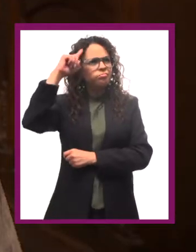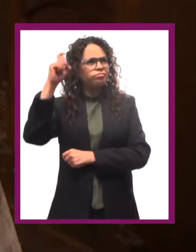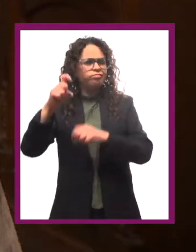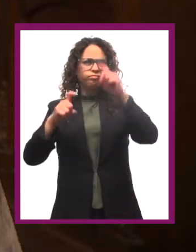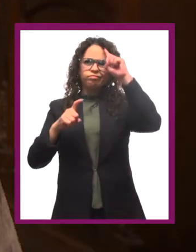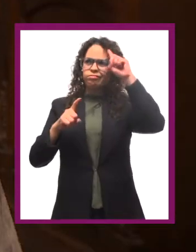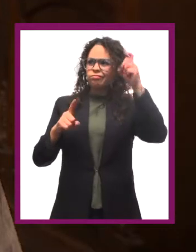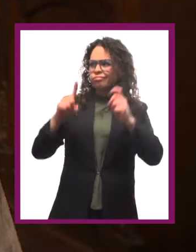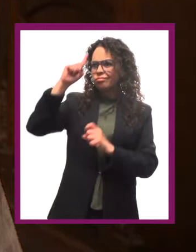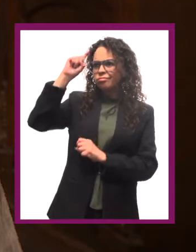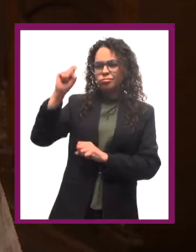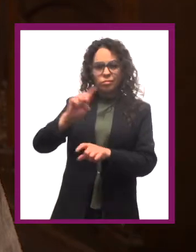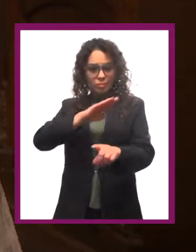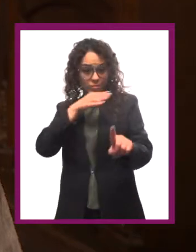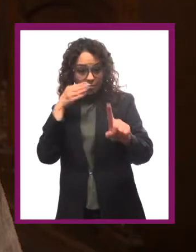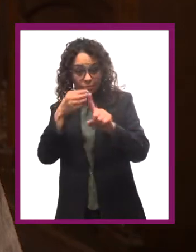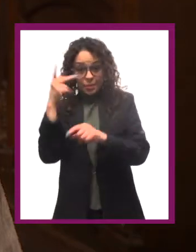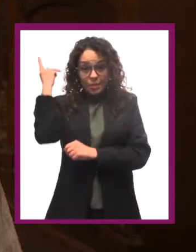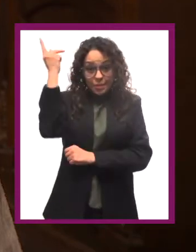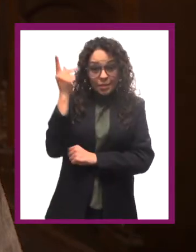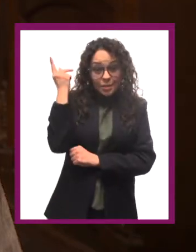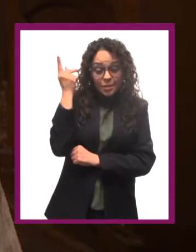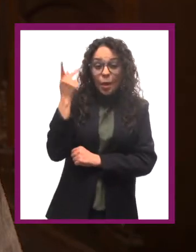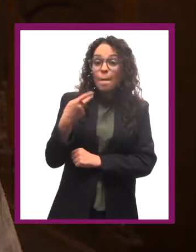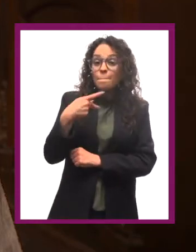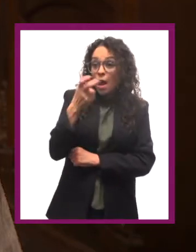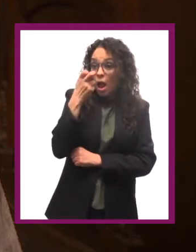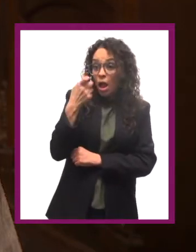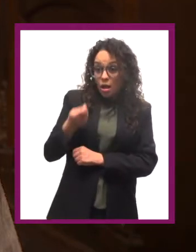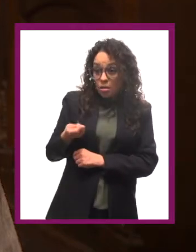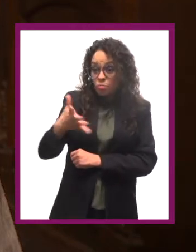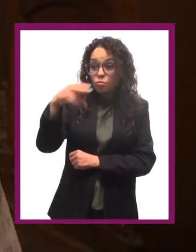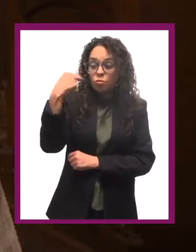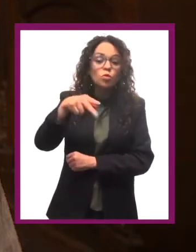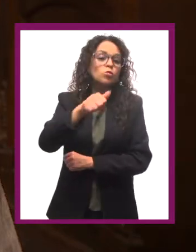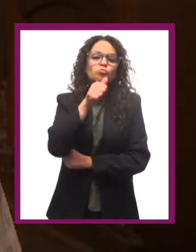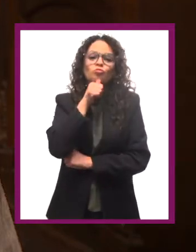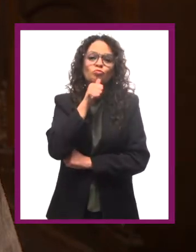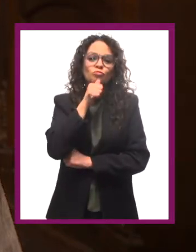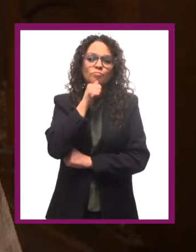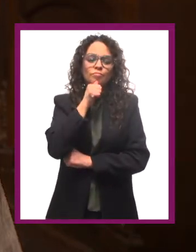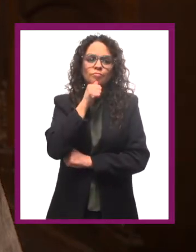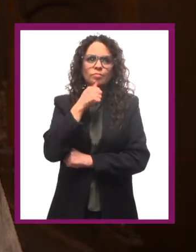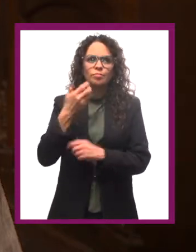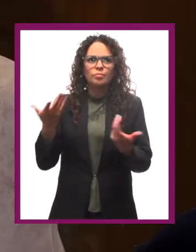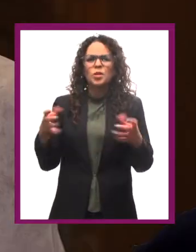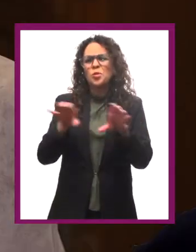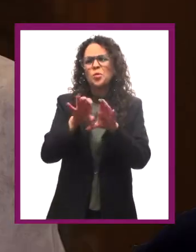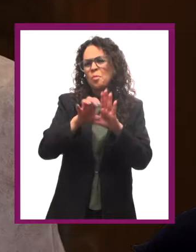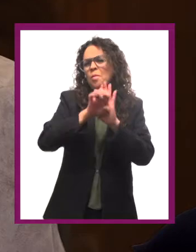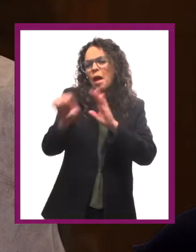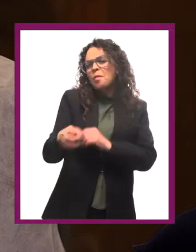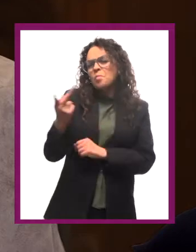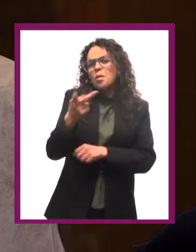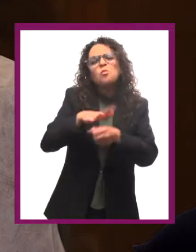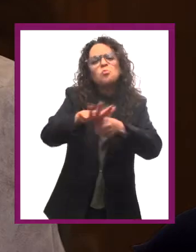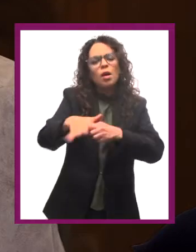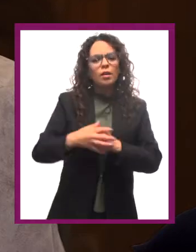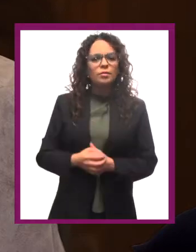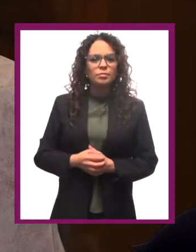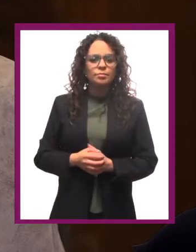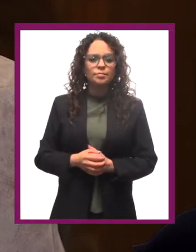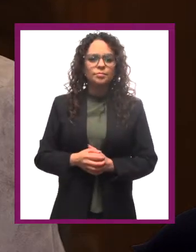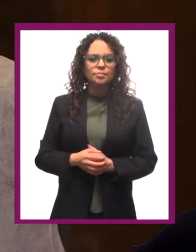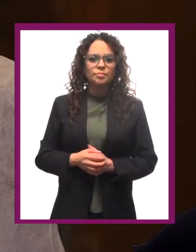de tipo psicológico, solo que no se les daban esos nombres. ¿Cómo qué tipo de preguntas?